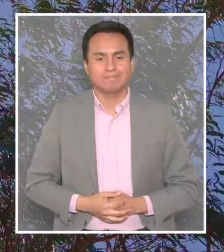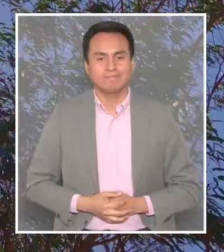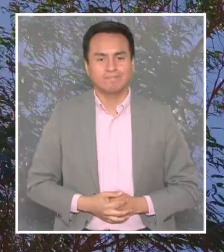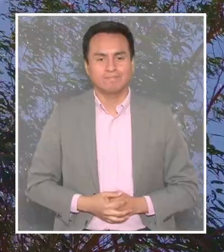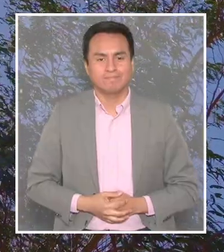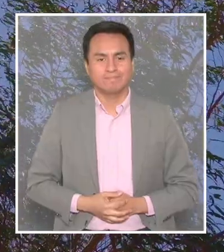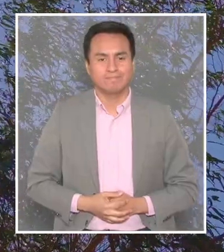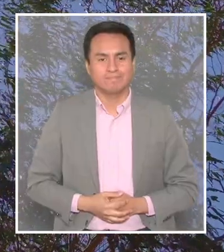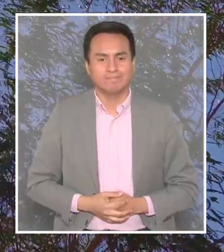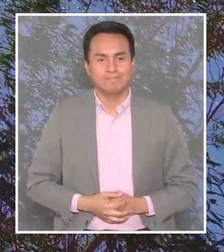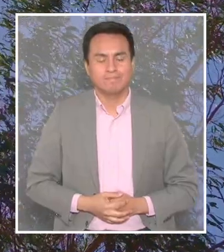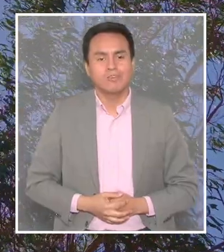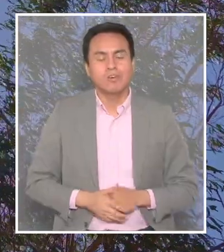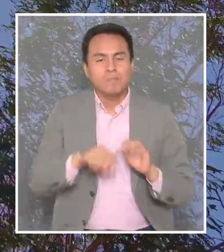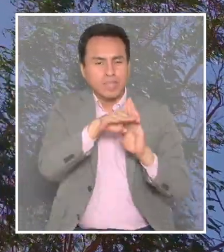difusión.